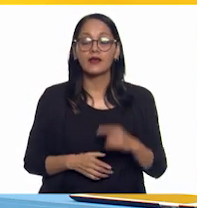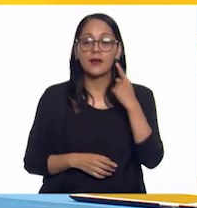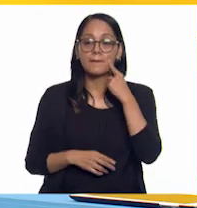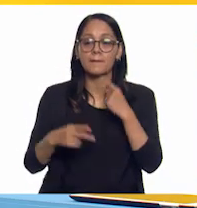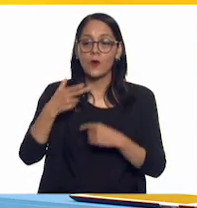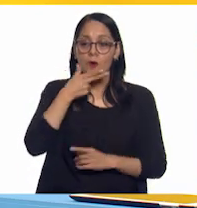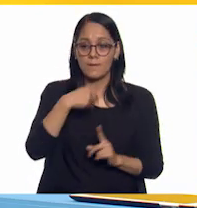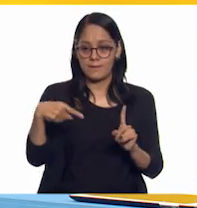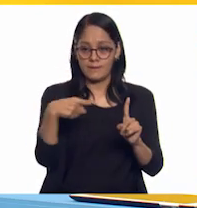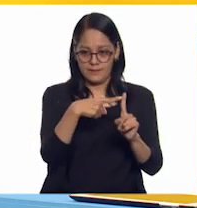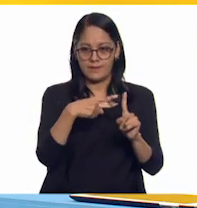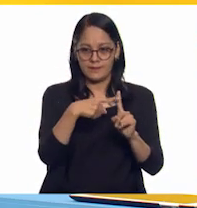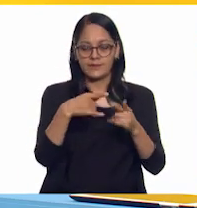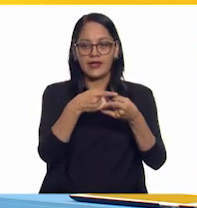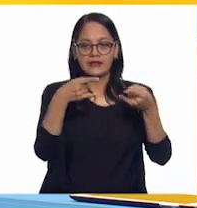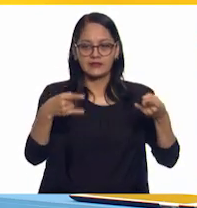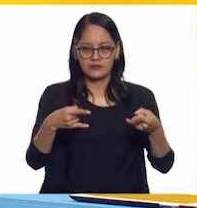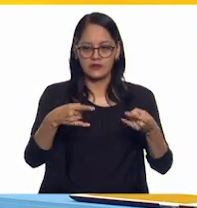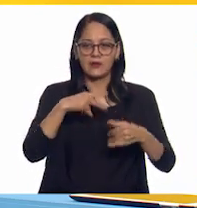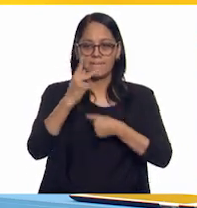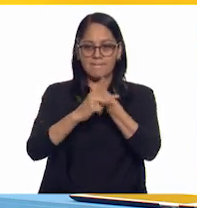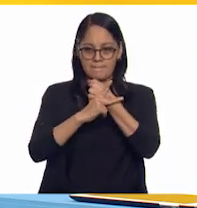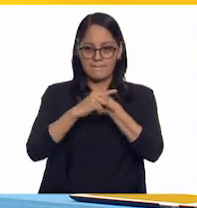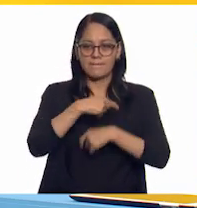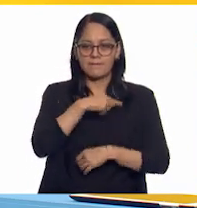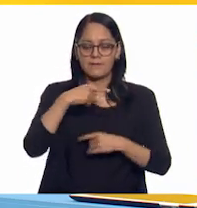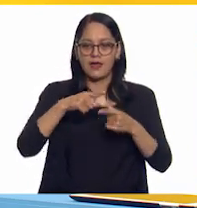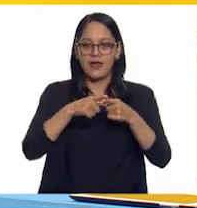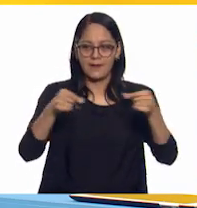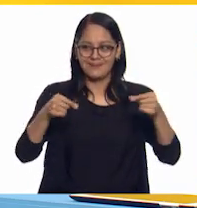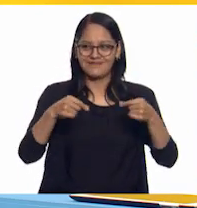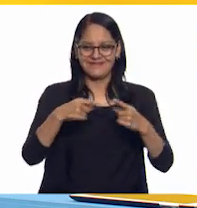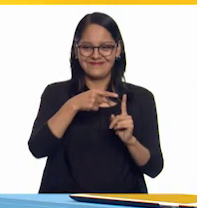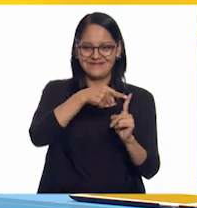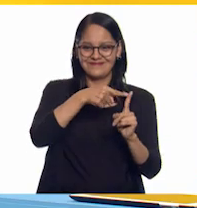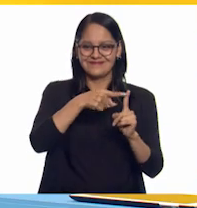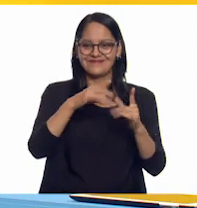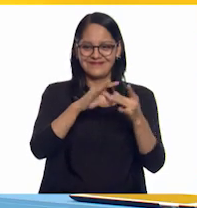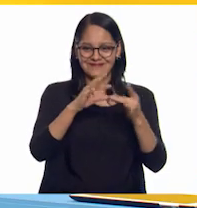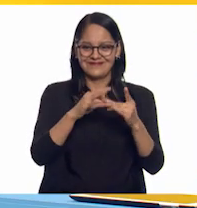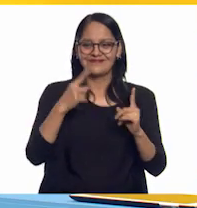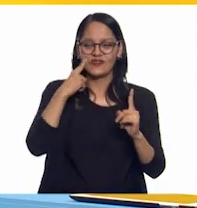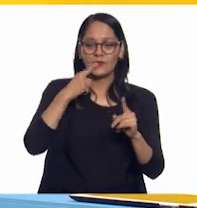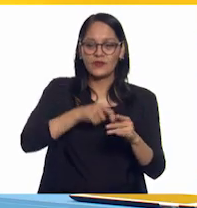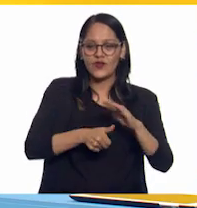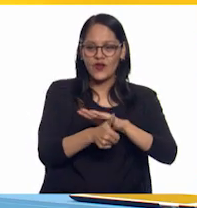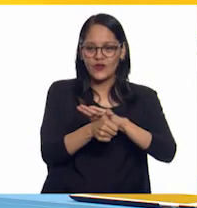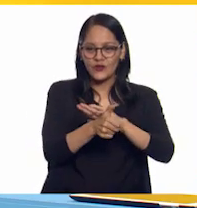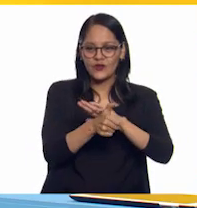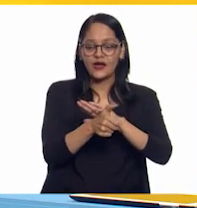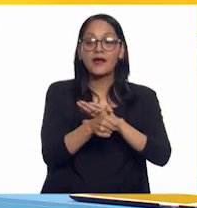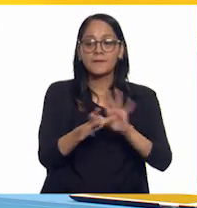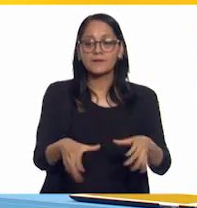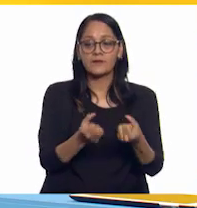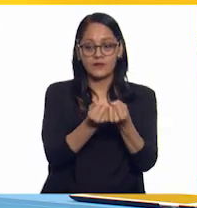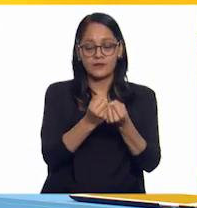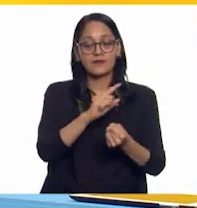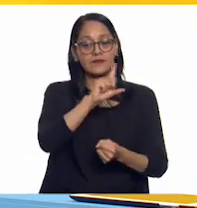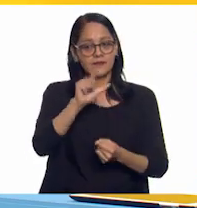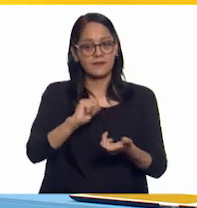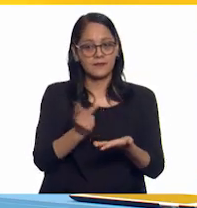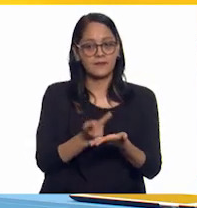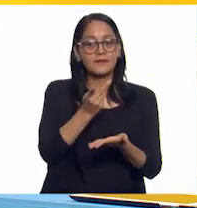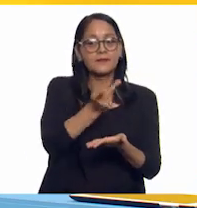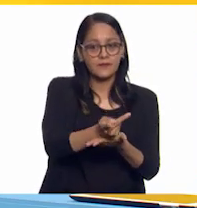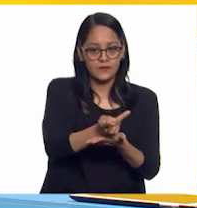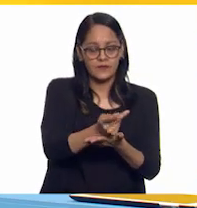protagonista de esta leyenda japonesa acerca de un pescador que salva a una tortuga y es recompensado con una